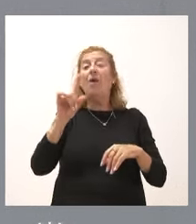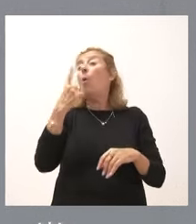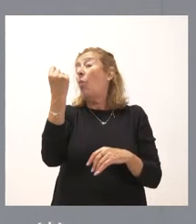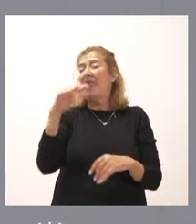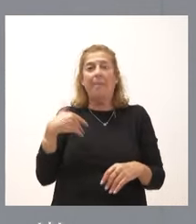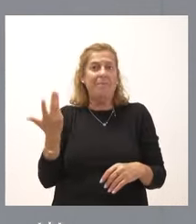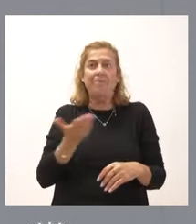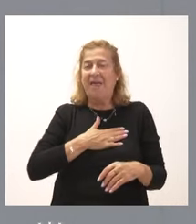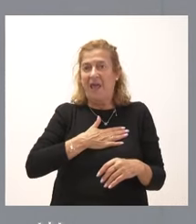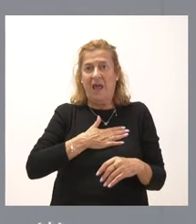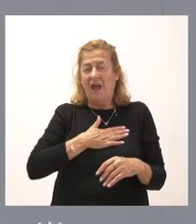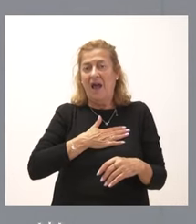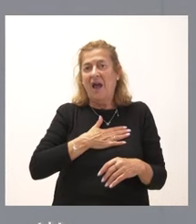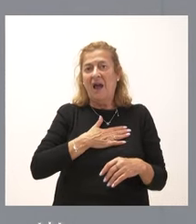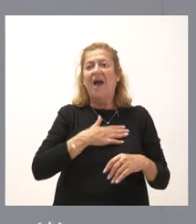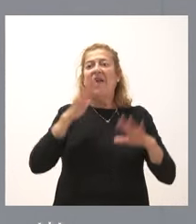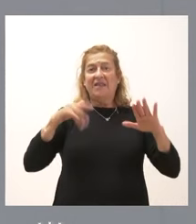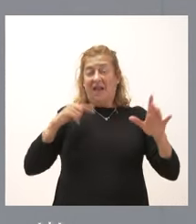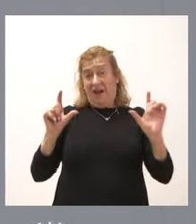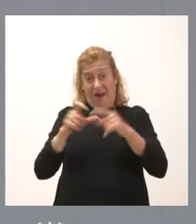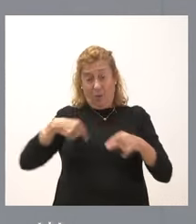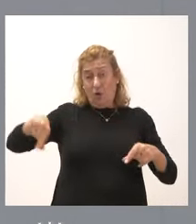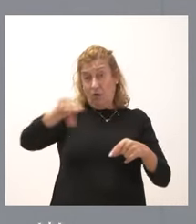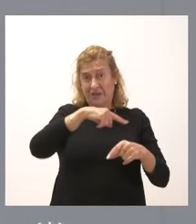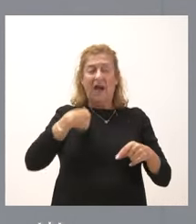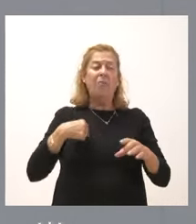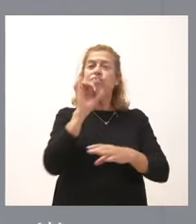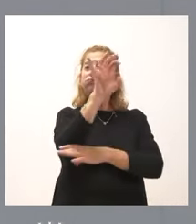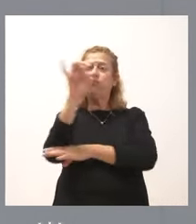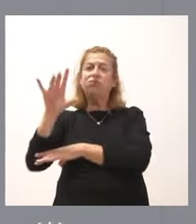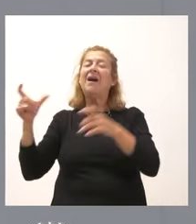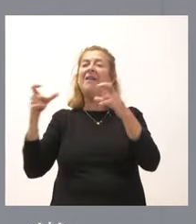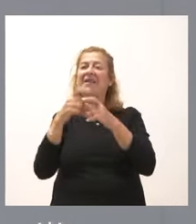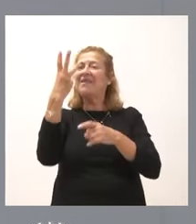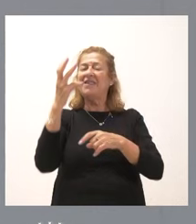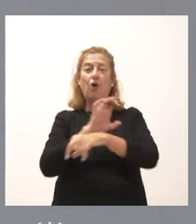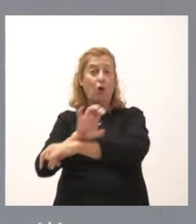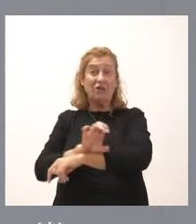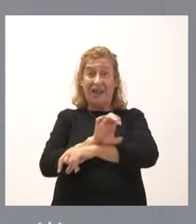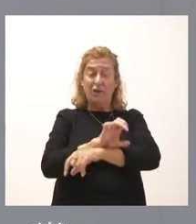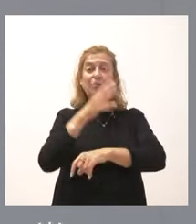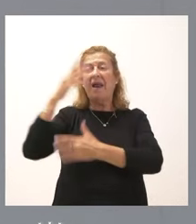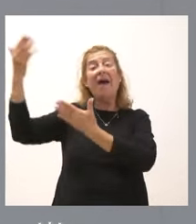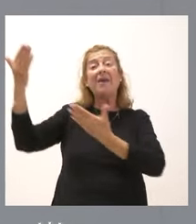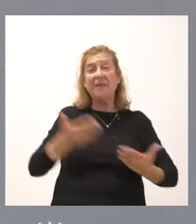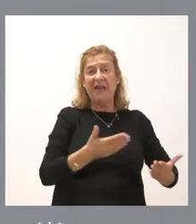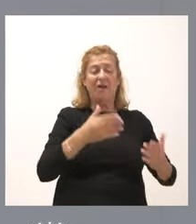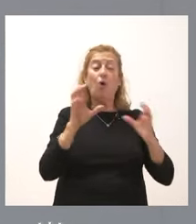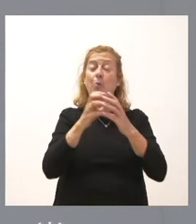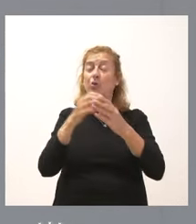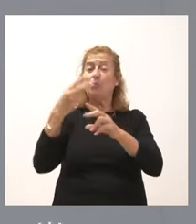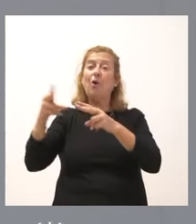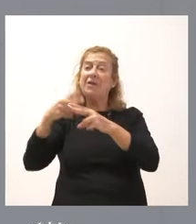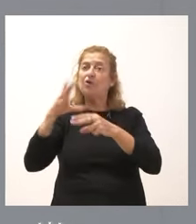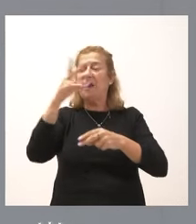de estas reuniones enviamos una carta a los tres consejeros para invitar a los grupos políticos para señalarnos